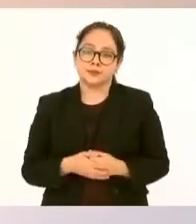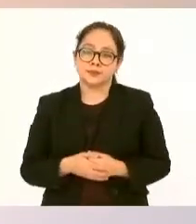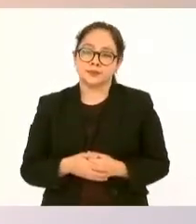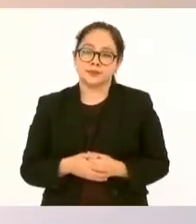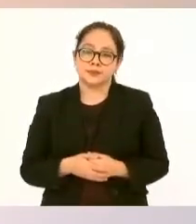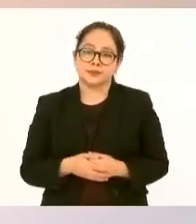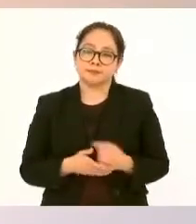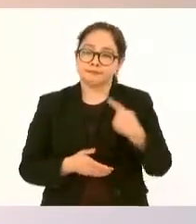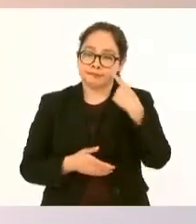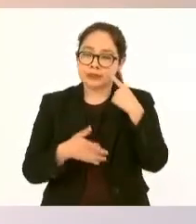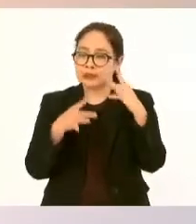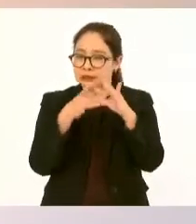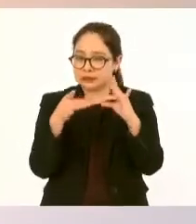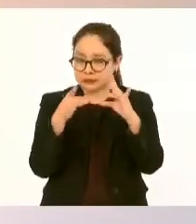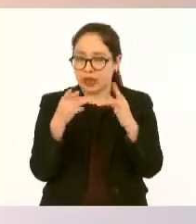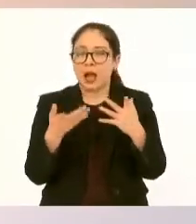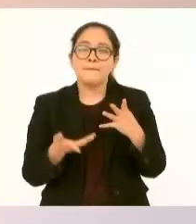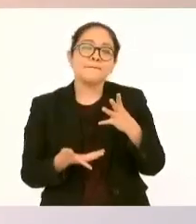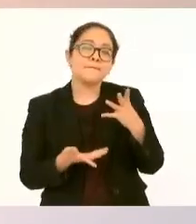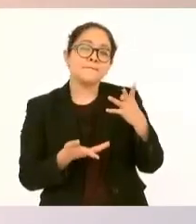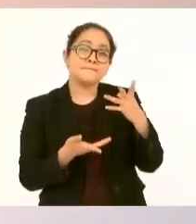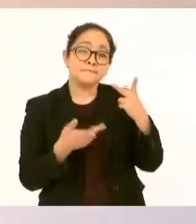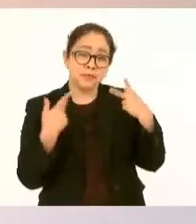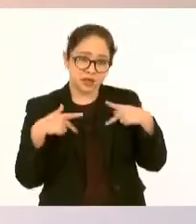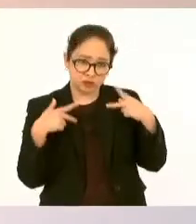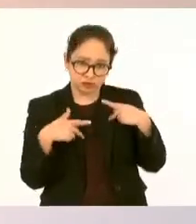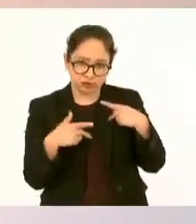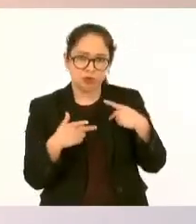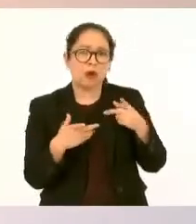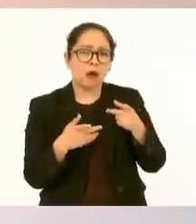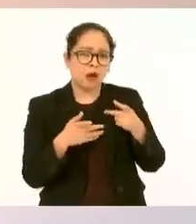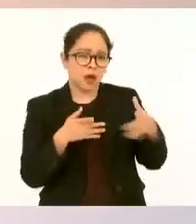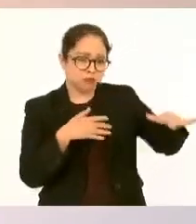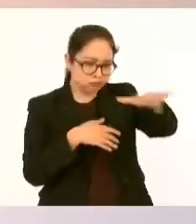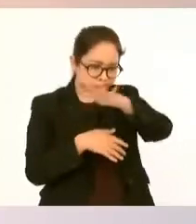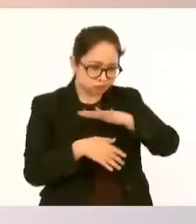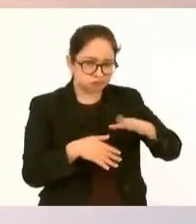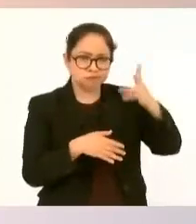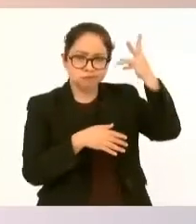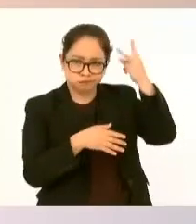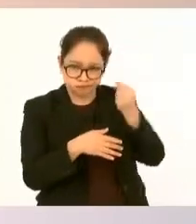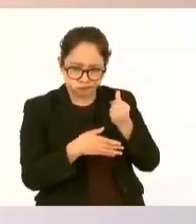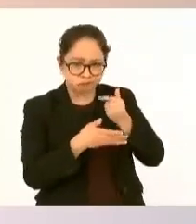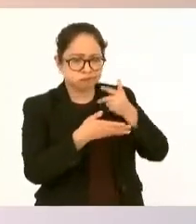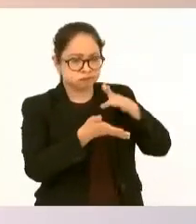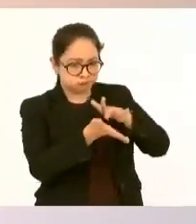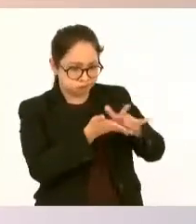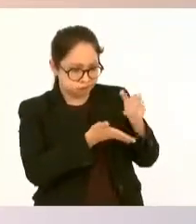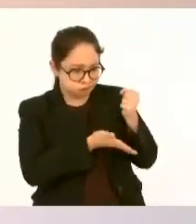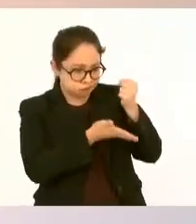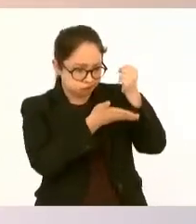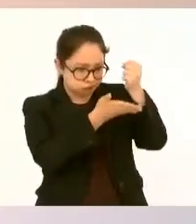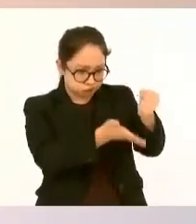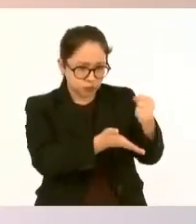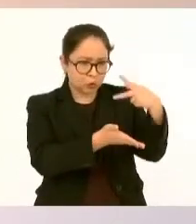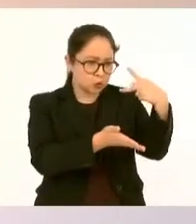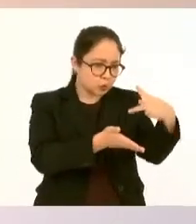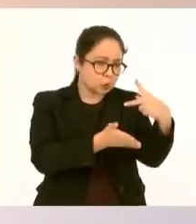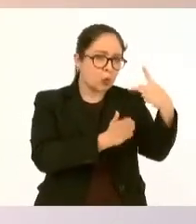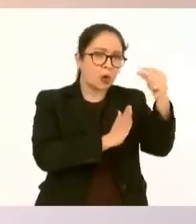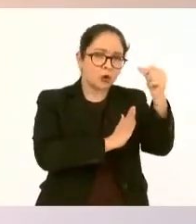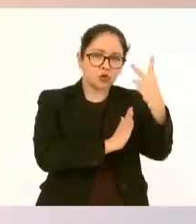apoyo, se les entregaron, decía yo por adelantado,